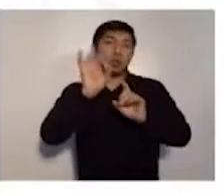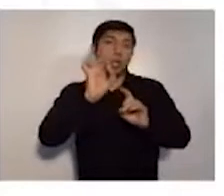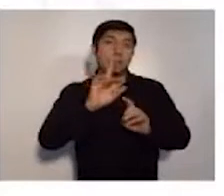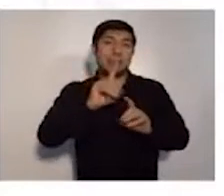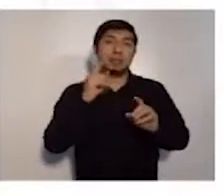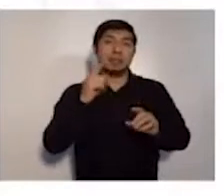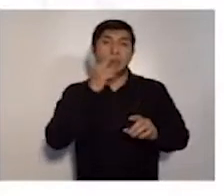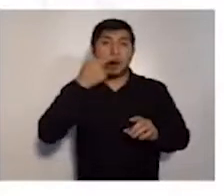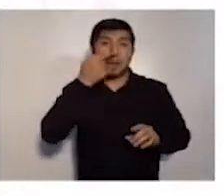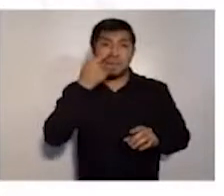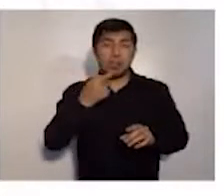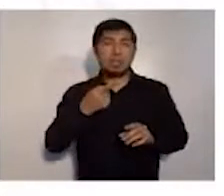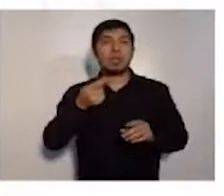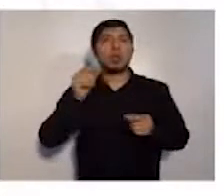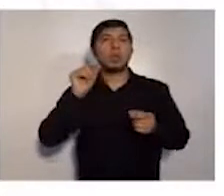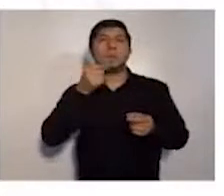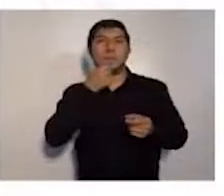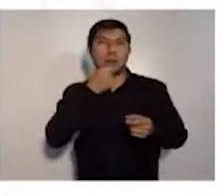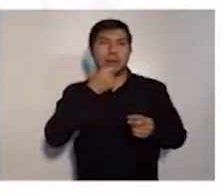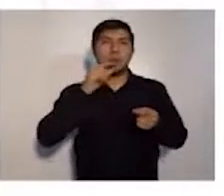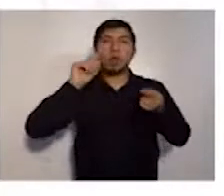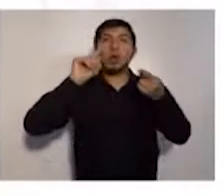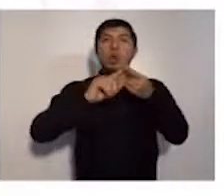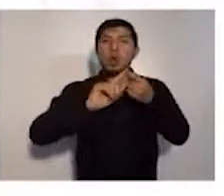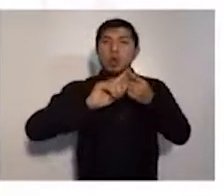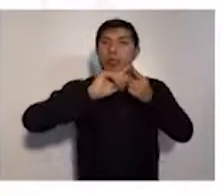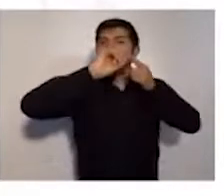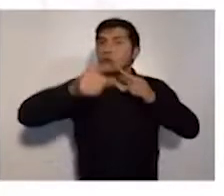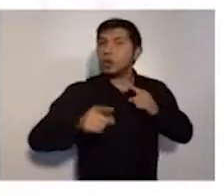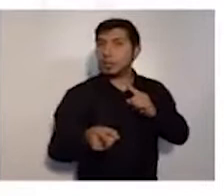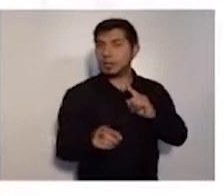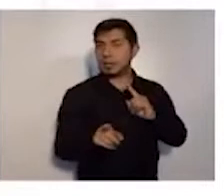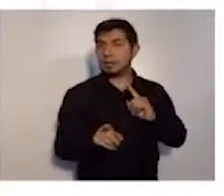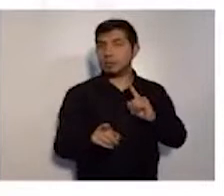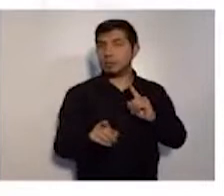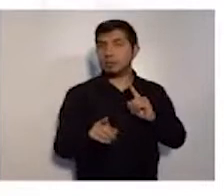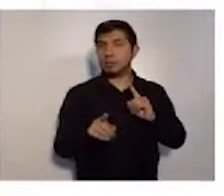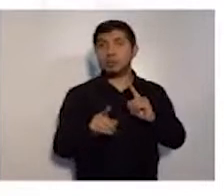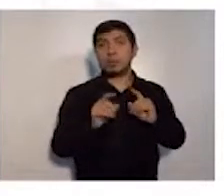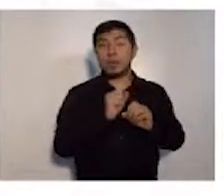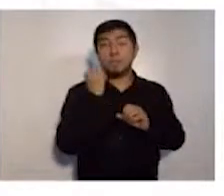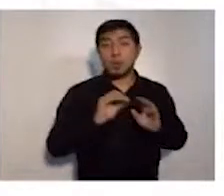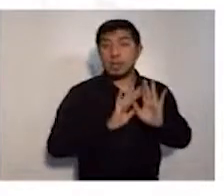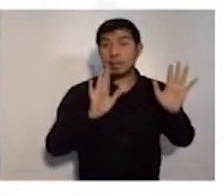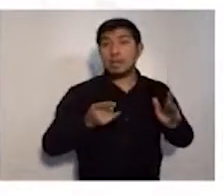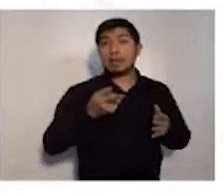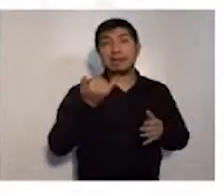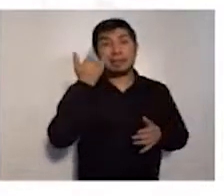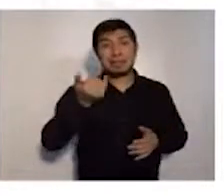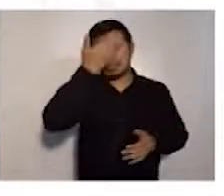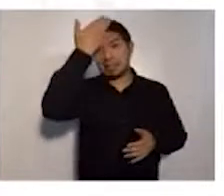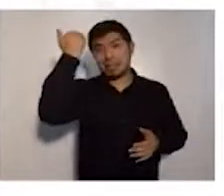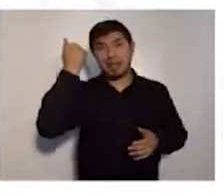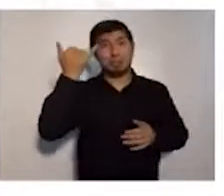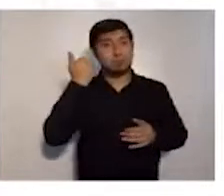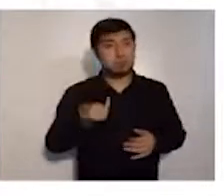Que es un contacto estrecho. Esto también es importante que todo el mundo lo sepa por lo que acaba de explicar el gobernador. Toda